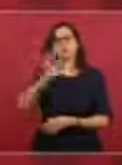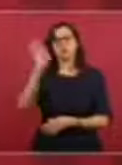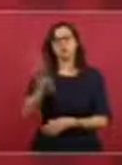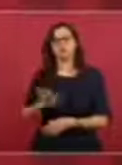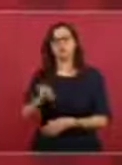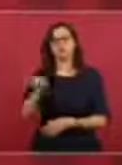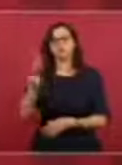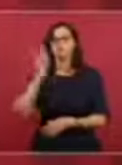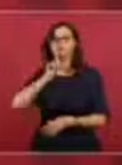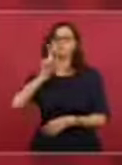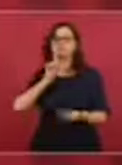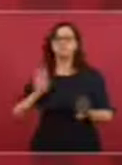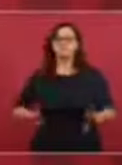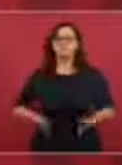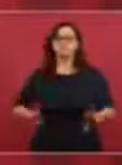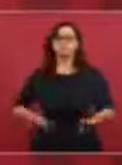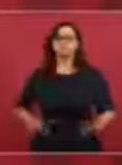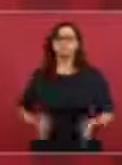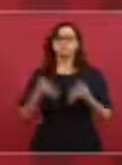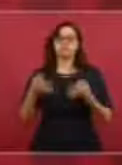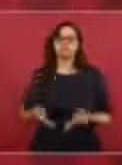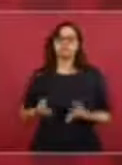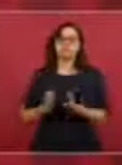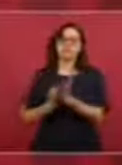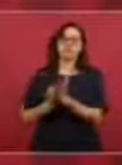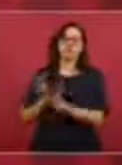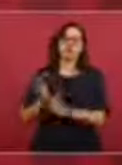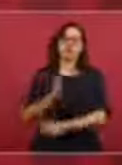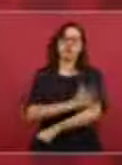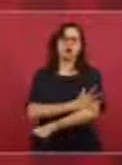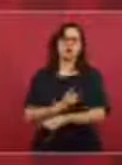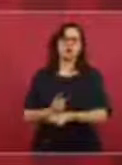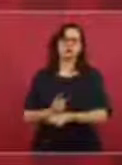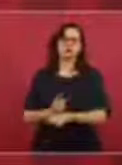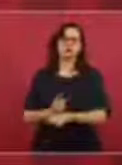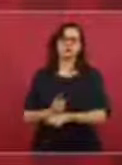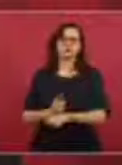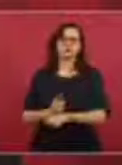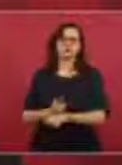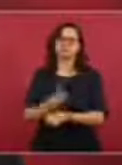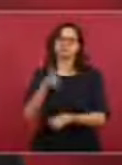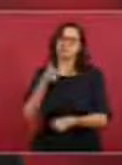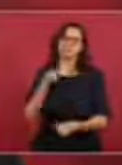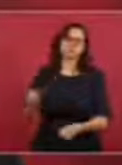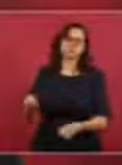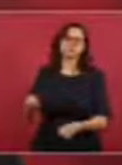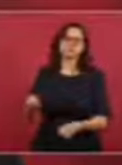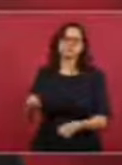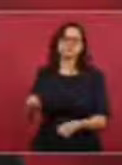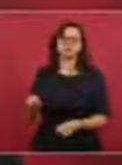recta, honesta y que también